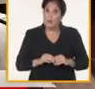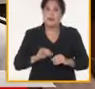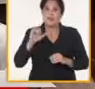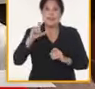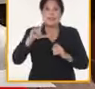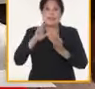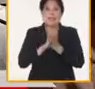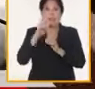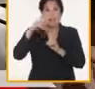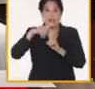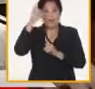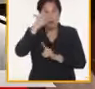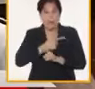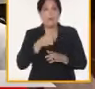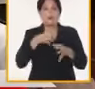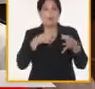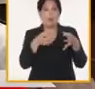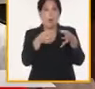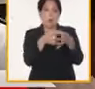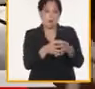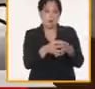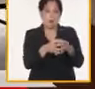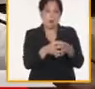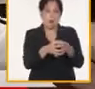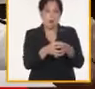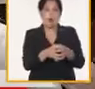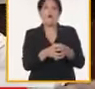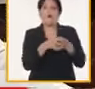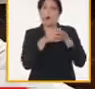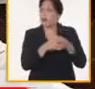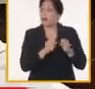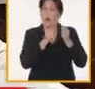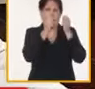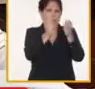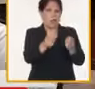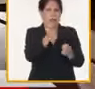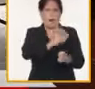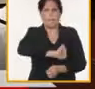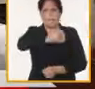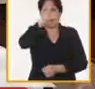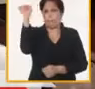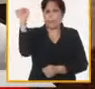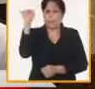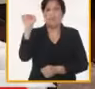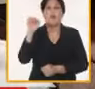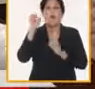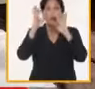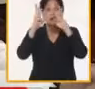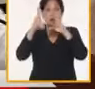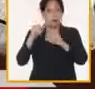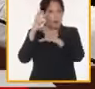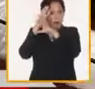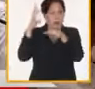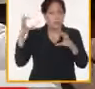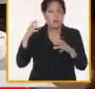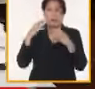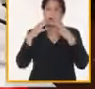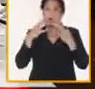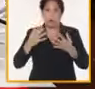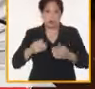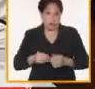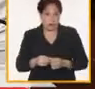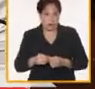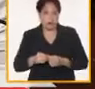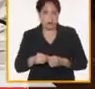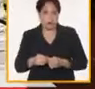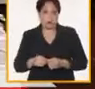hay una comisión que entrega todos los años varios premios a resultados científicos que se tienen en el